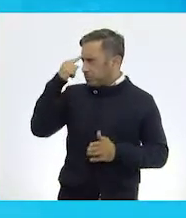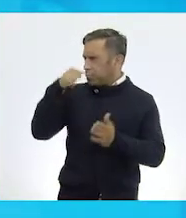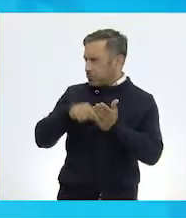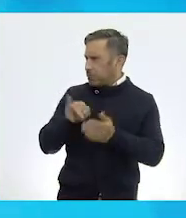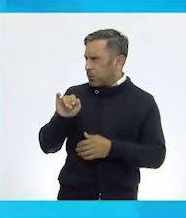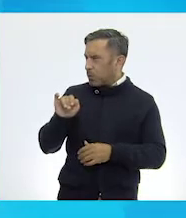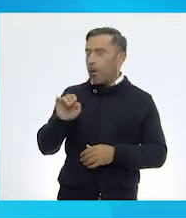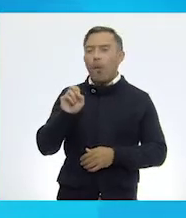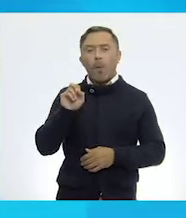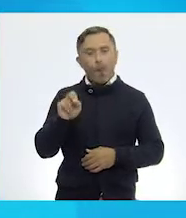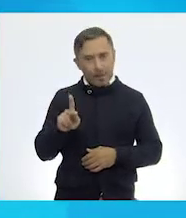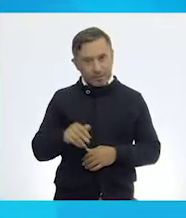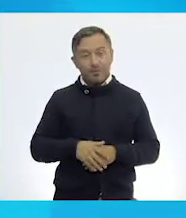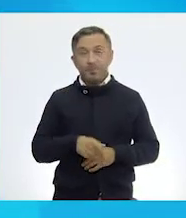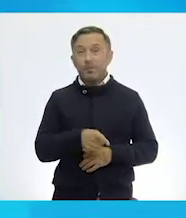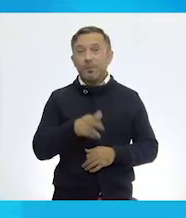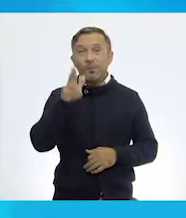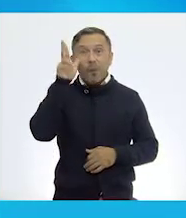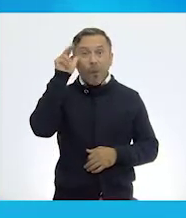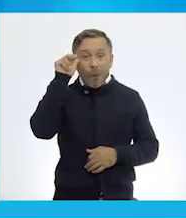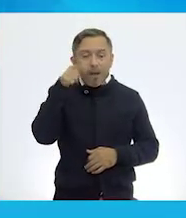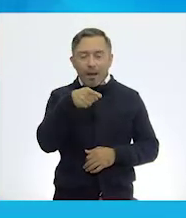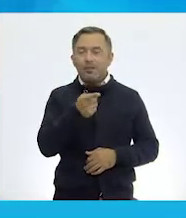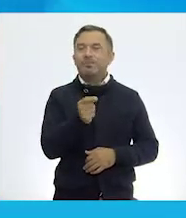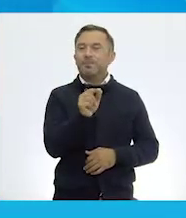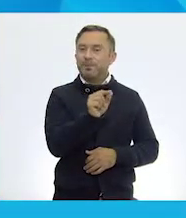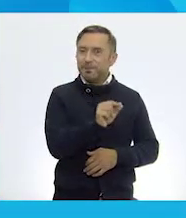vamos a encerrar a nuestro conejito.